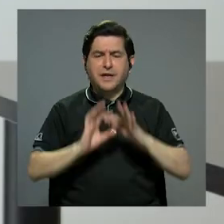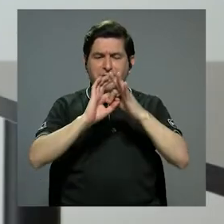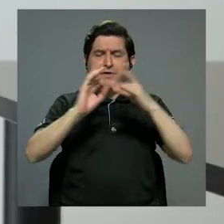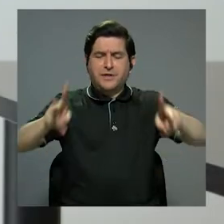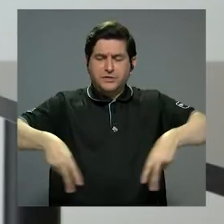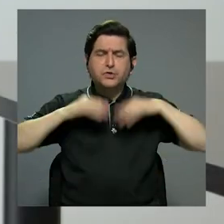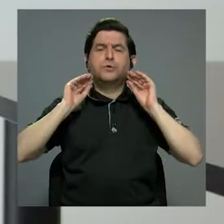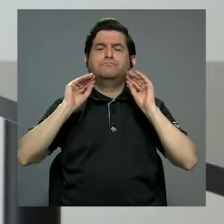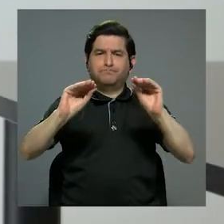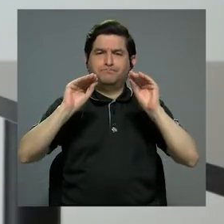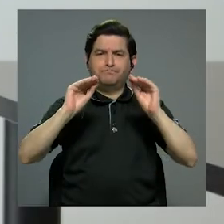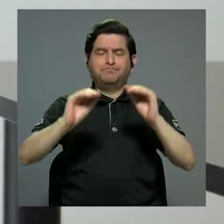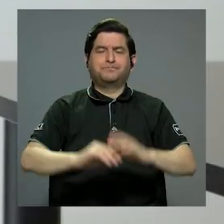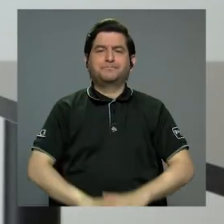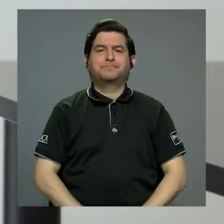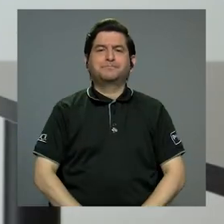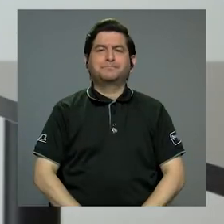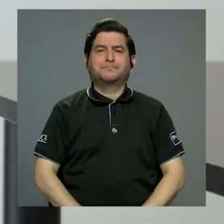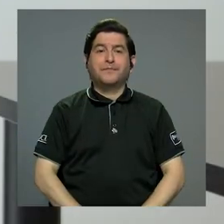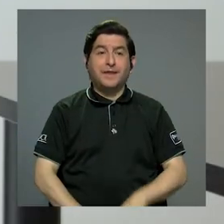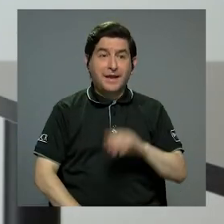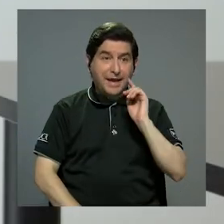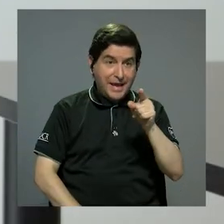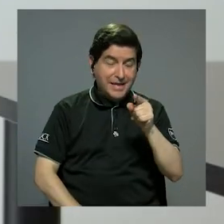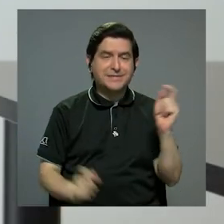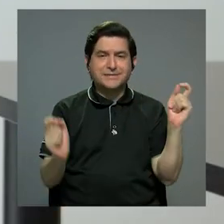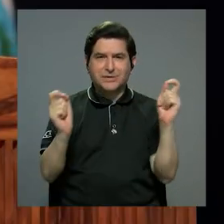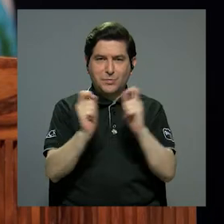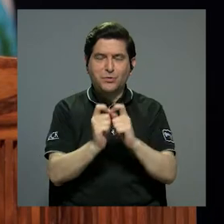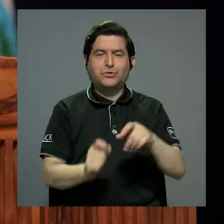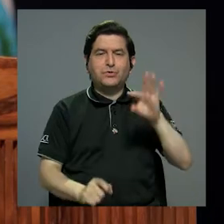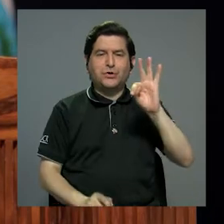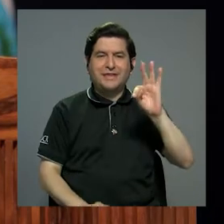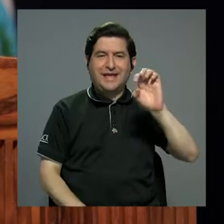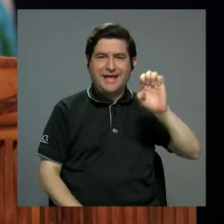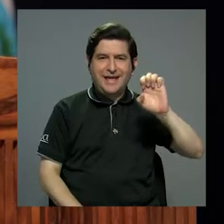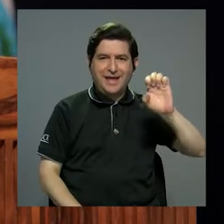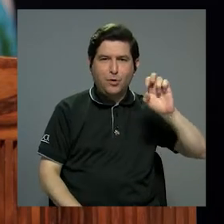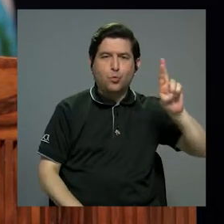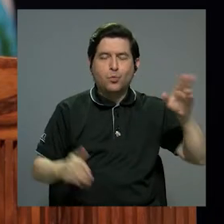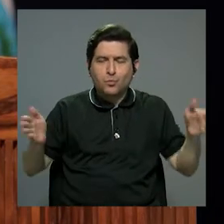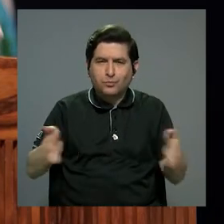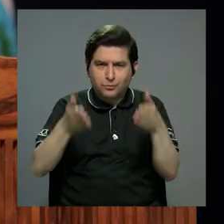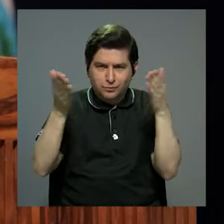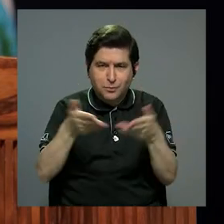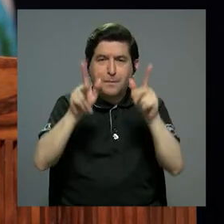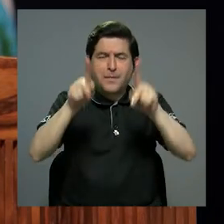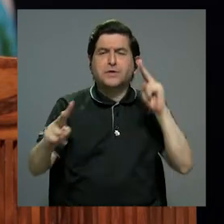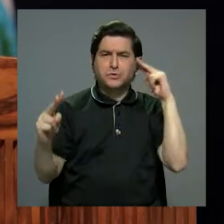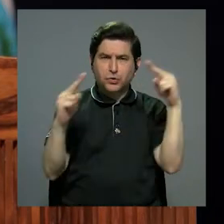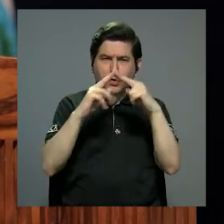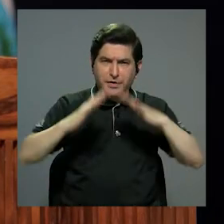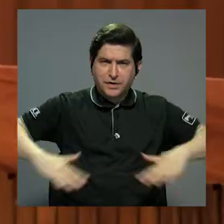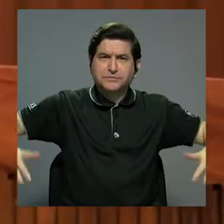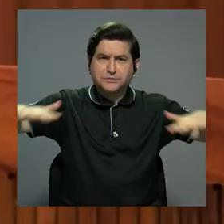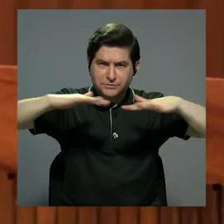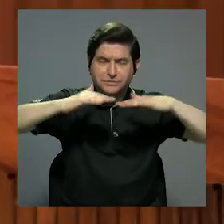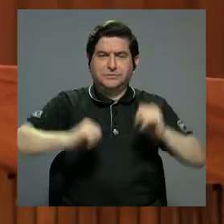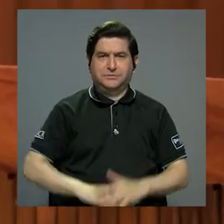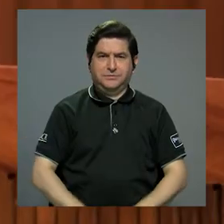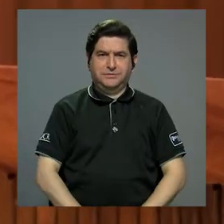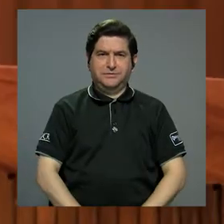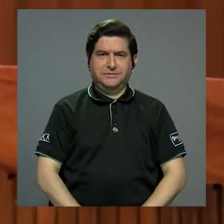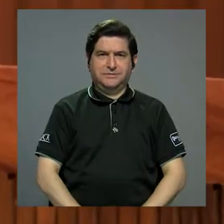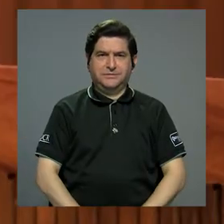Y eso es uno de los puntos que el TEU ha querido promover, que la gente conozca estos espacios, que sepa que se hacen